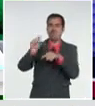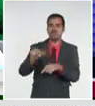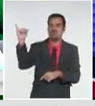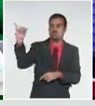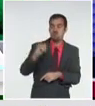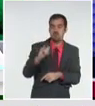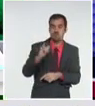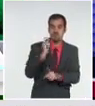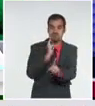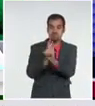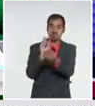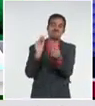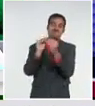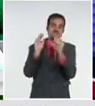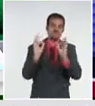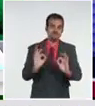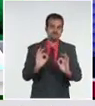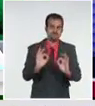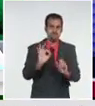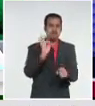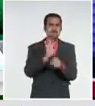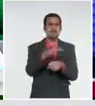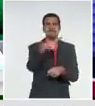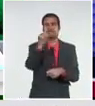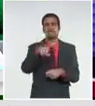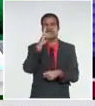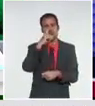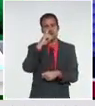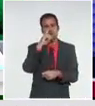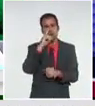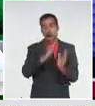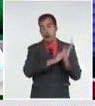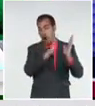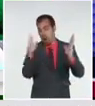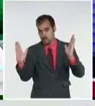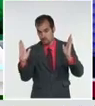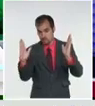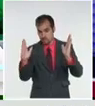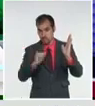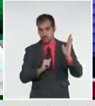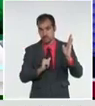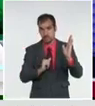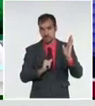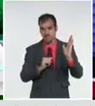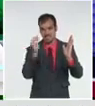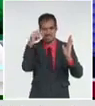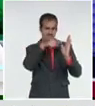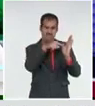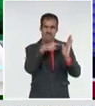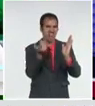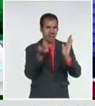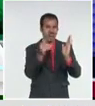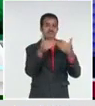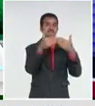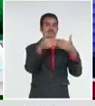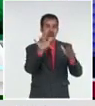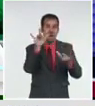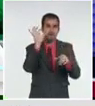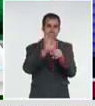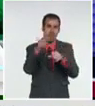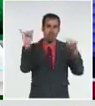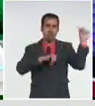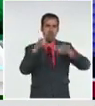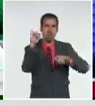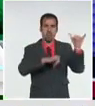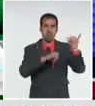que fue el momento en que se hizo la apertura y se incrementaron los casos importados, pues estamos hablando de 10